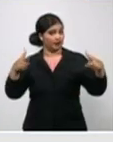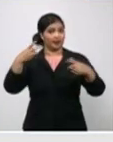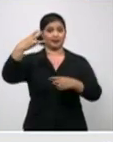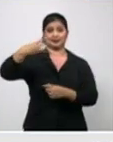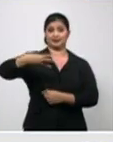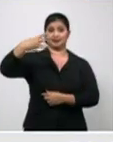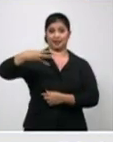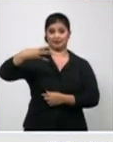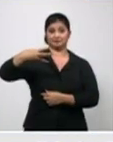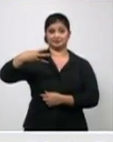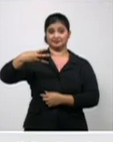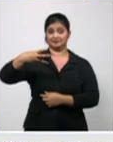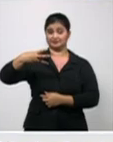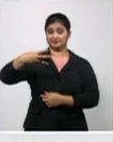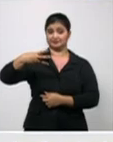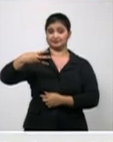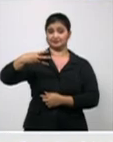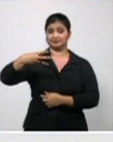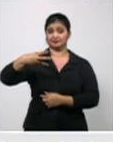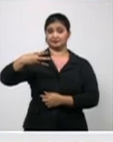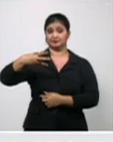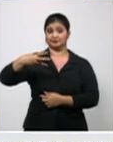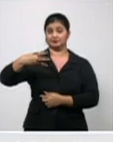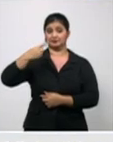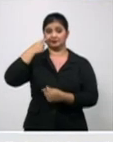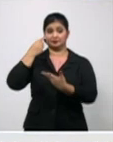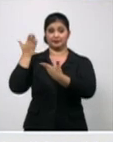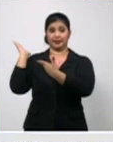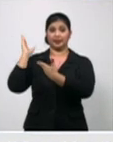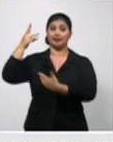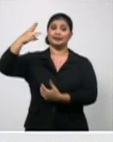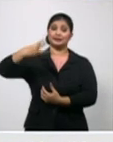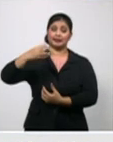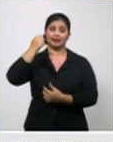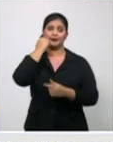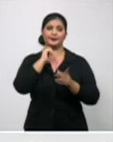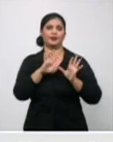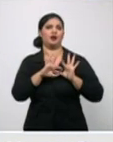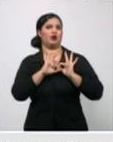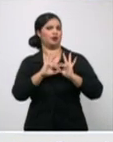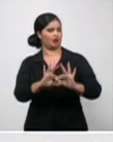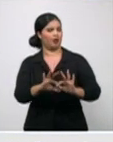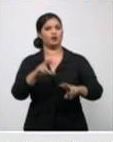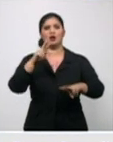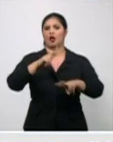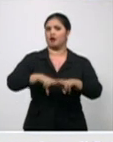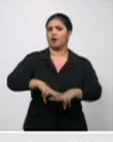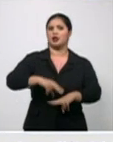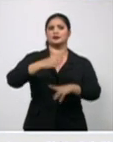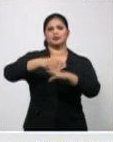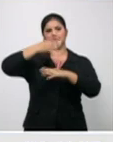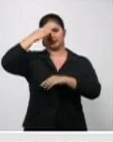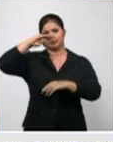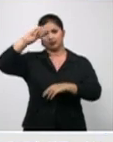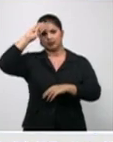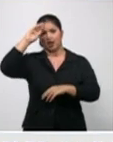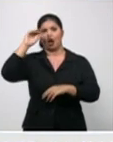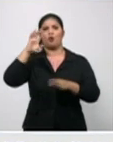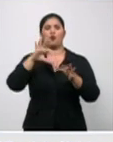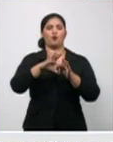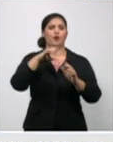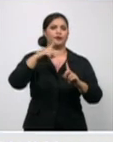que mantienen una cifra elevada del caso diagnosticado, Villa Clara 28, Matanzas 22,